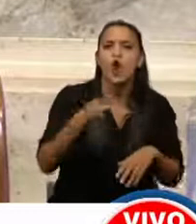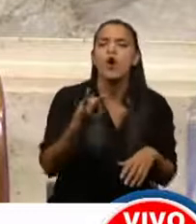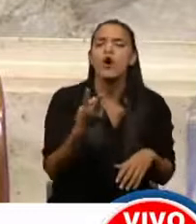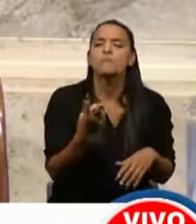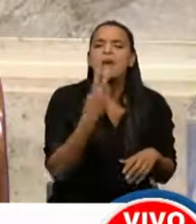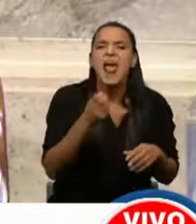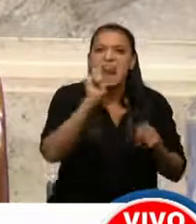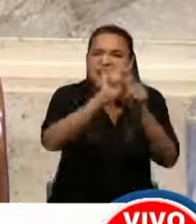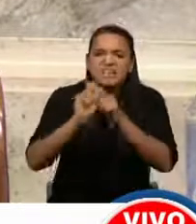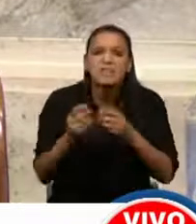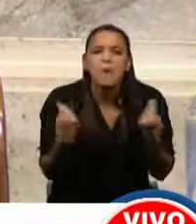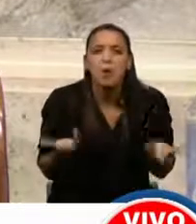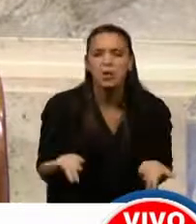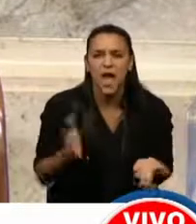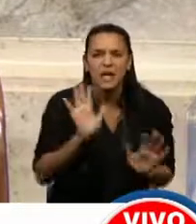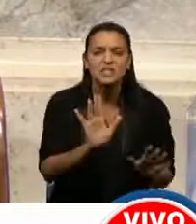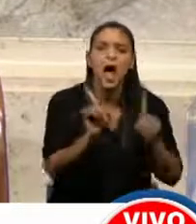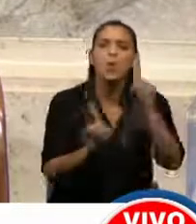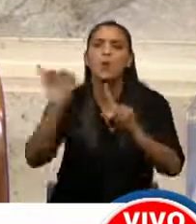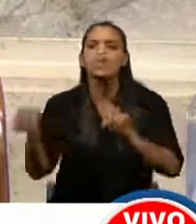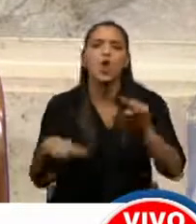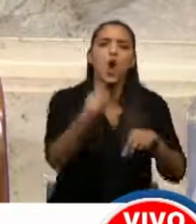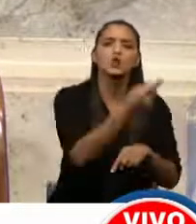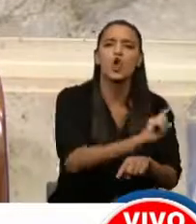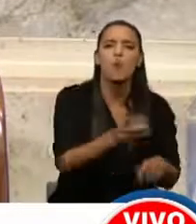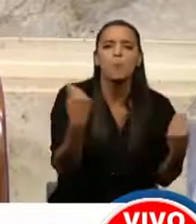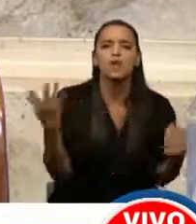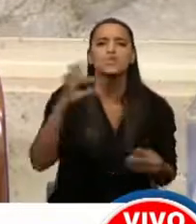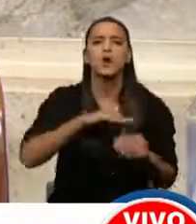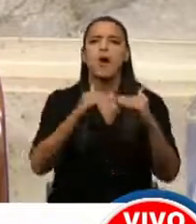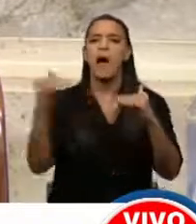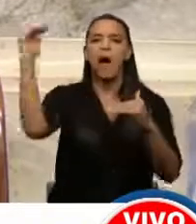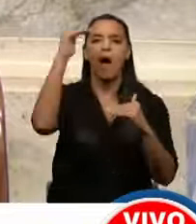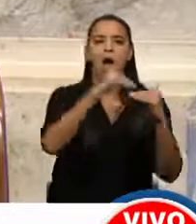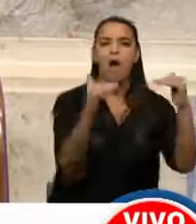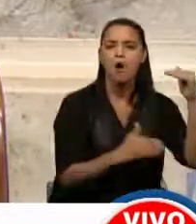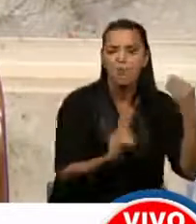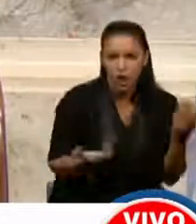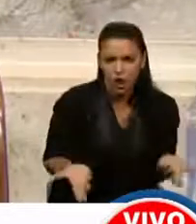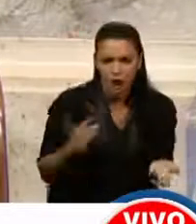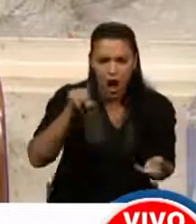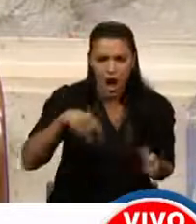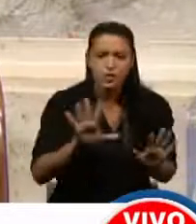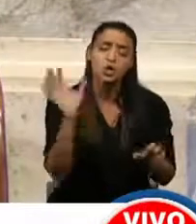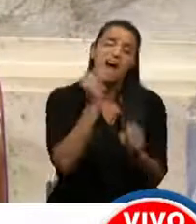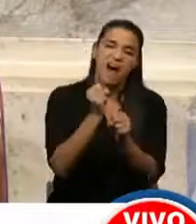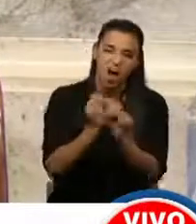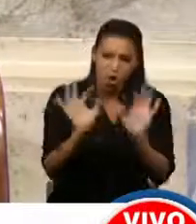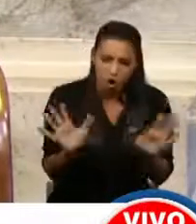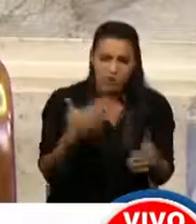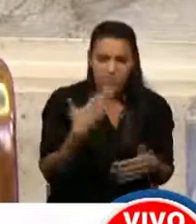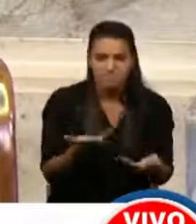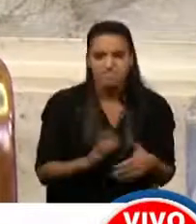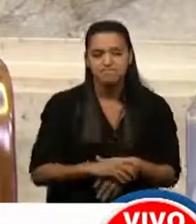cuál es el racional. Por qué unos sí y otros no. Por qué creamos asalariados de primera y de segunda. O trabajadores, mejor dicho.